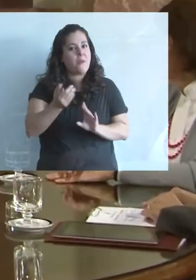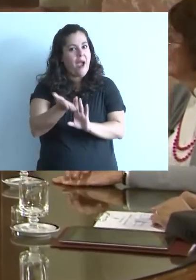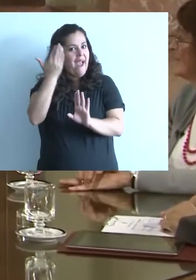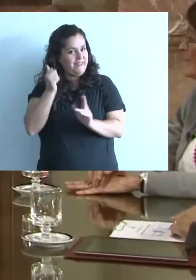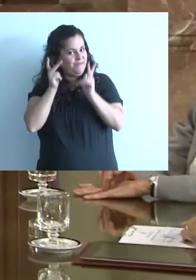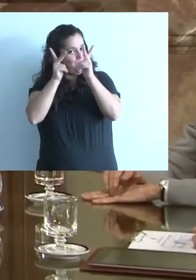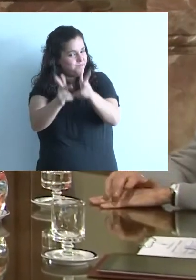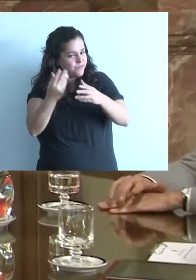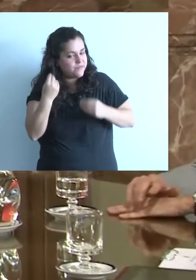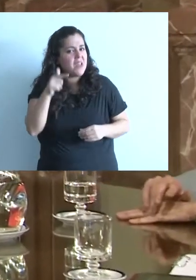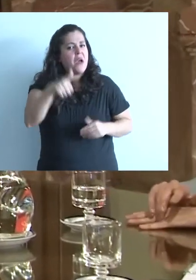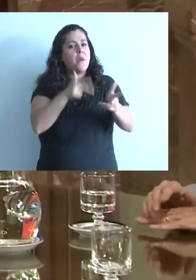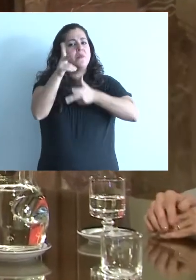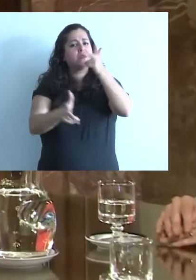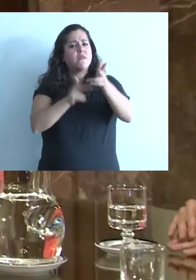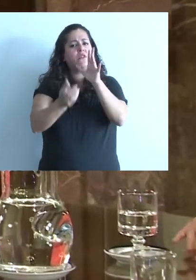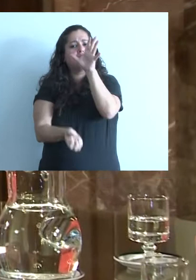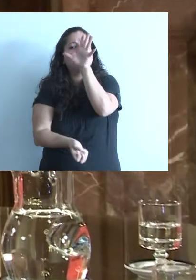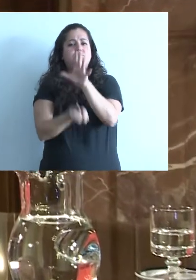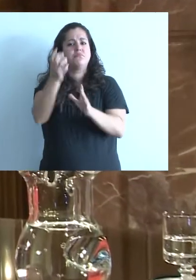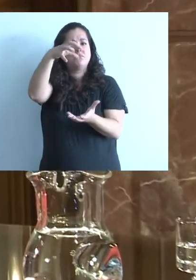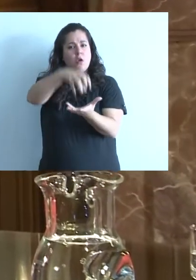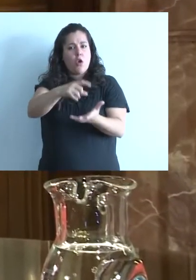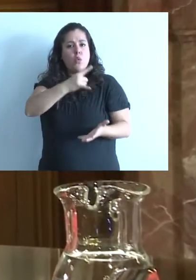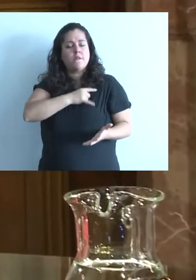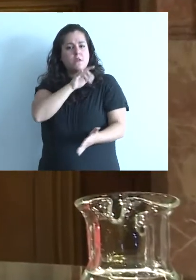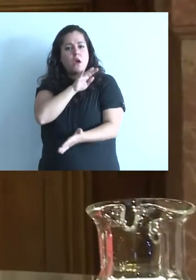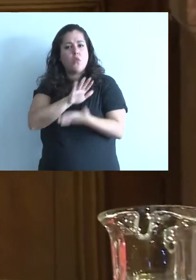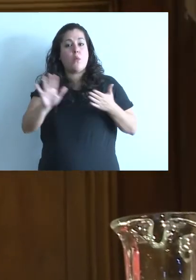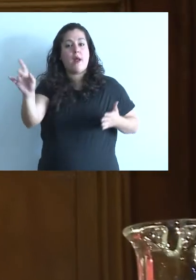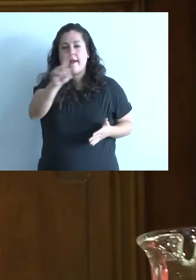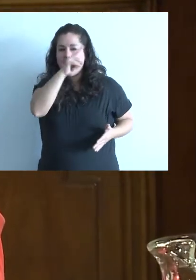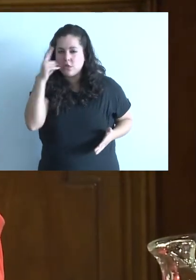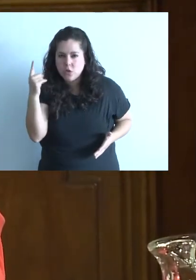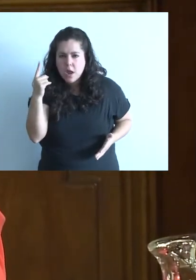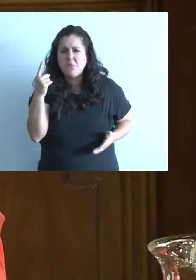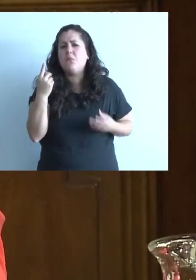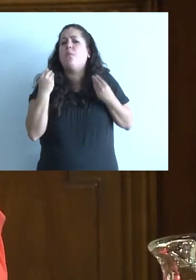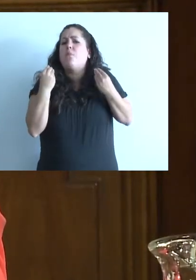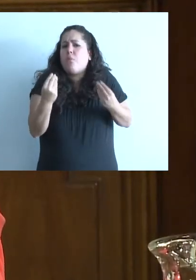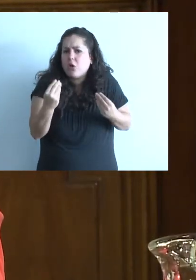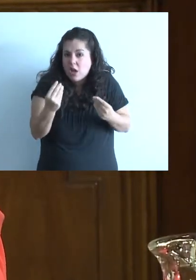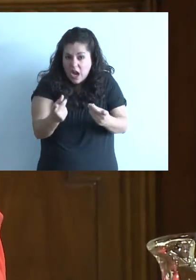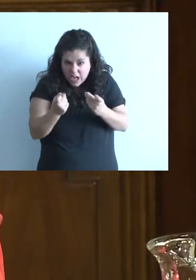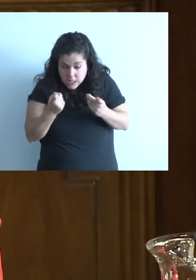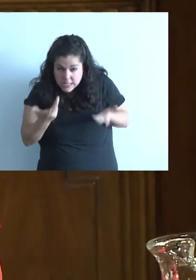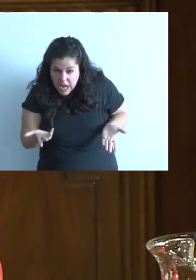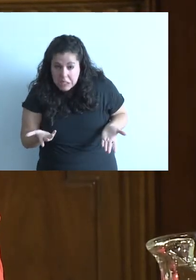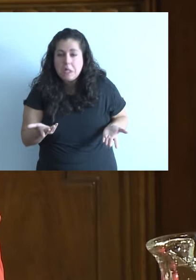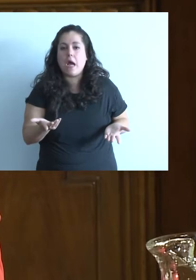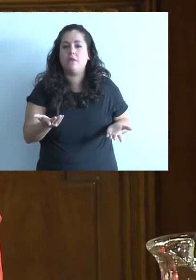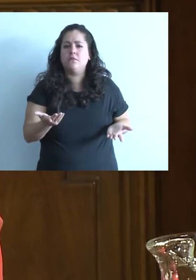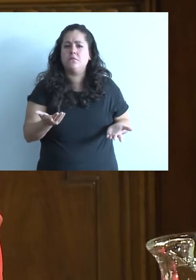Tal como lo prometimos, vamos a hablar de la creación de una nueva universidad nacional. ¿Por qué es